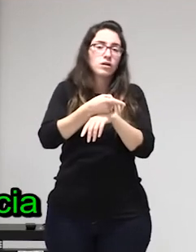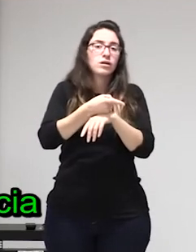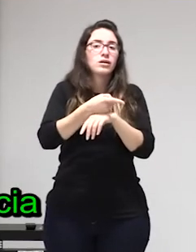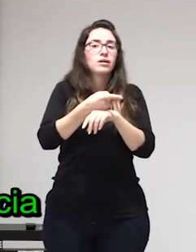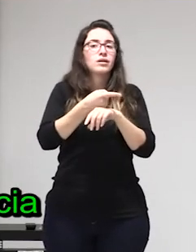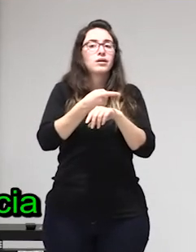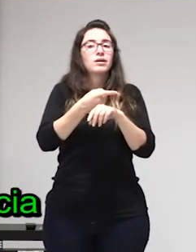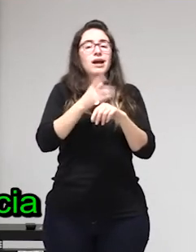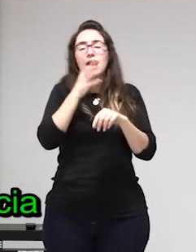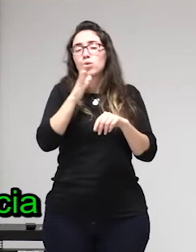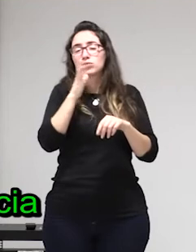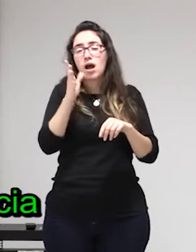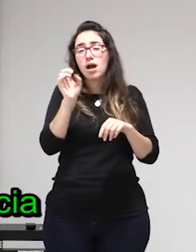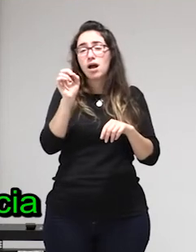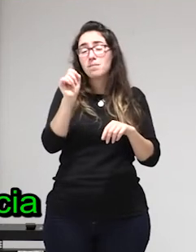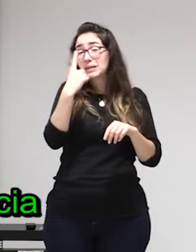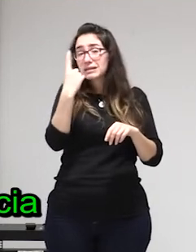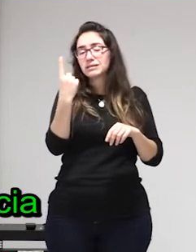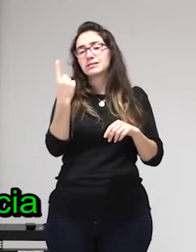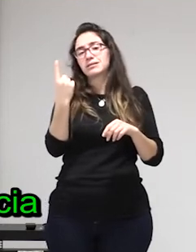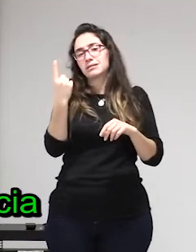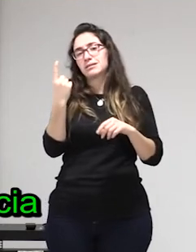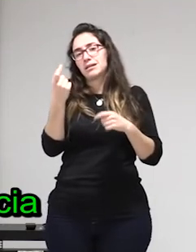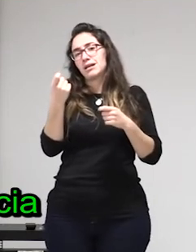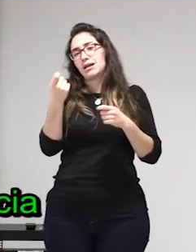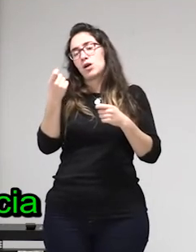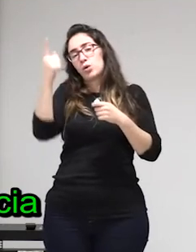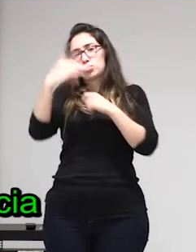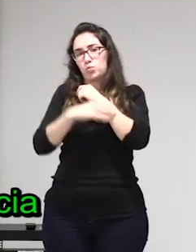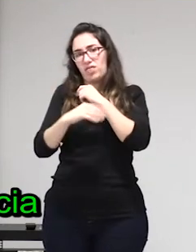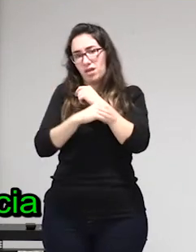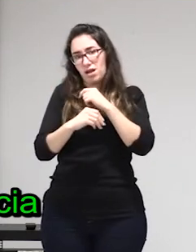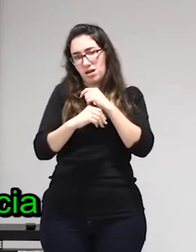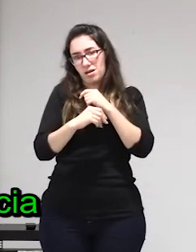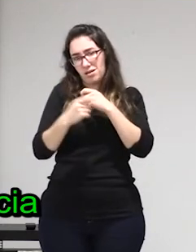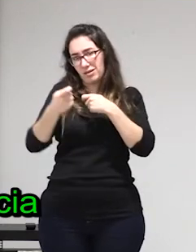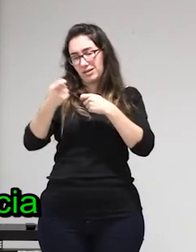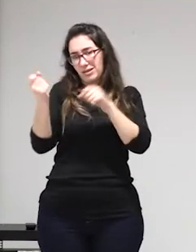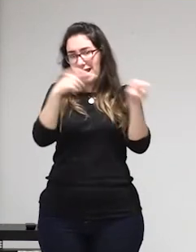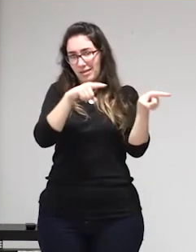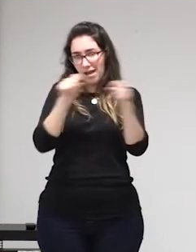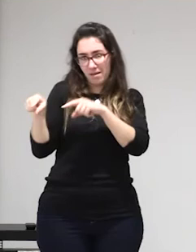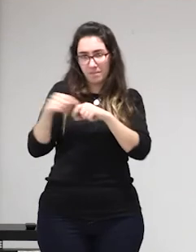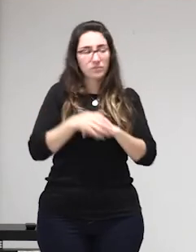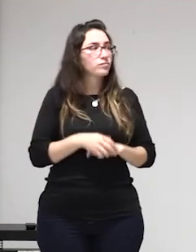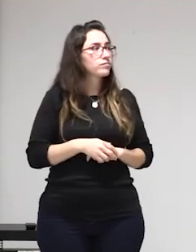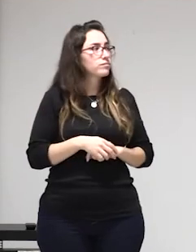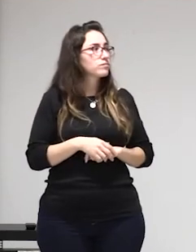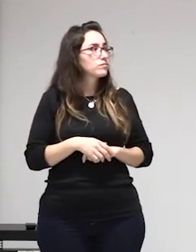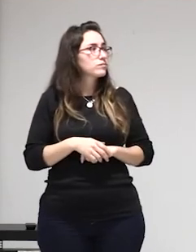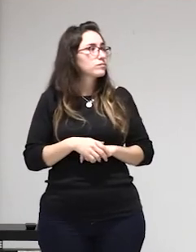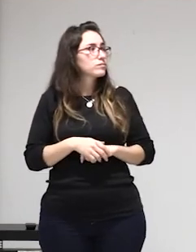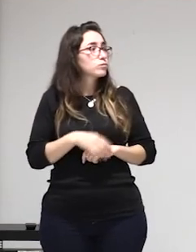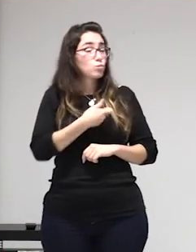la localización geográfica de Suecia la hace un destino predirecto para tratantes